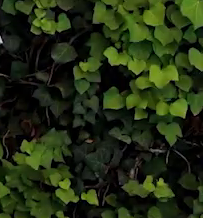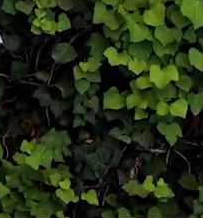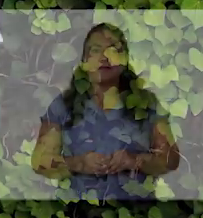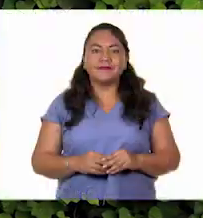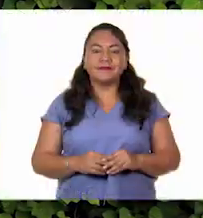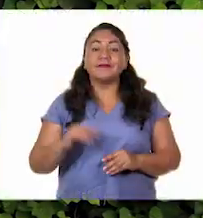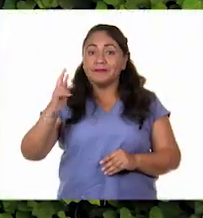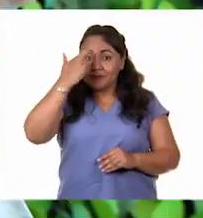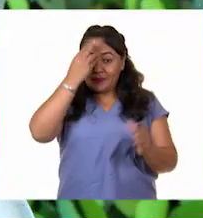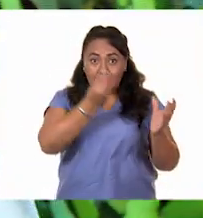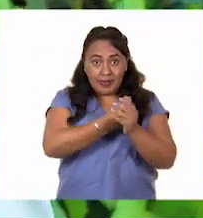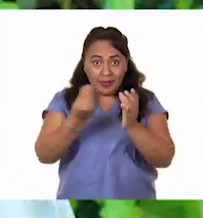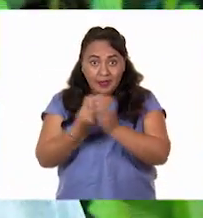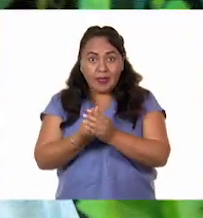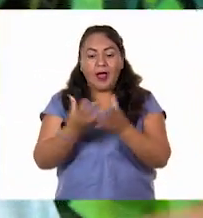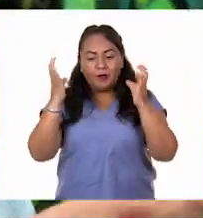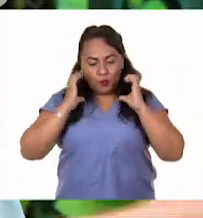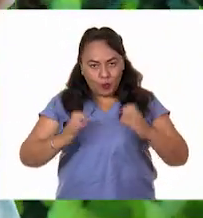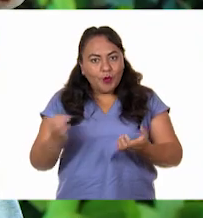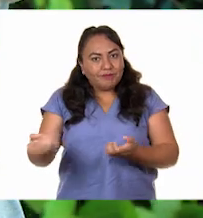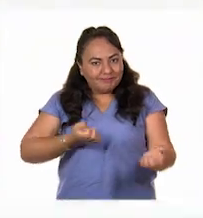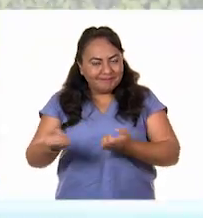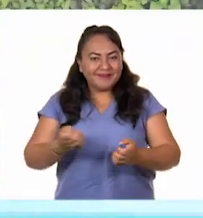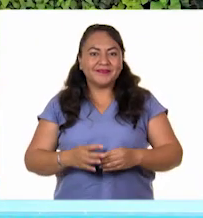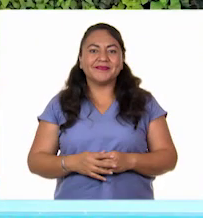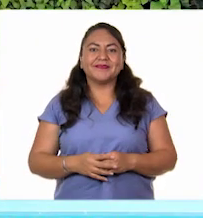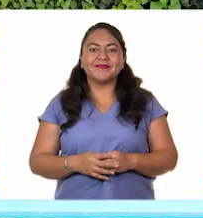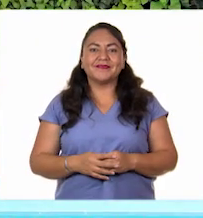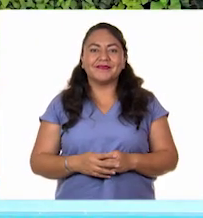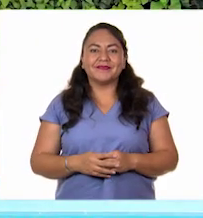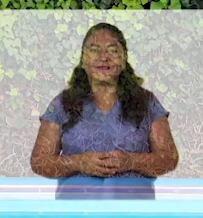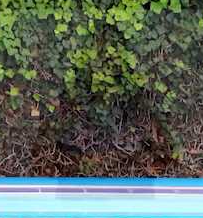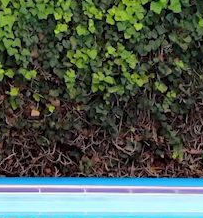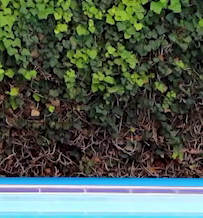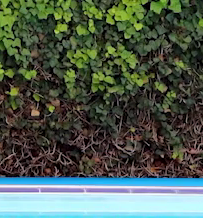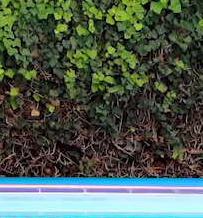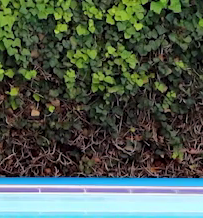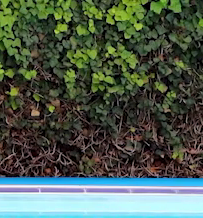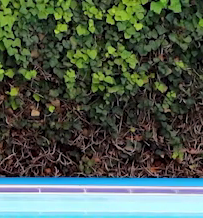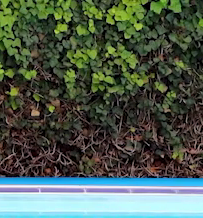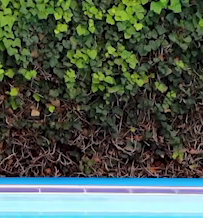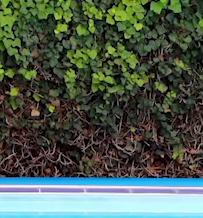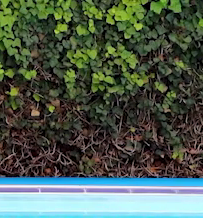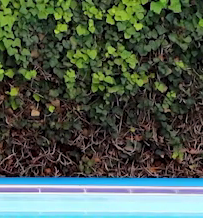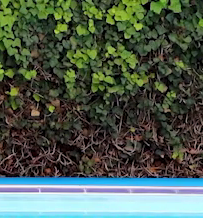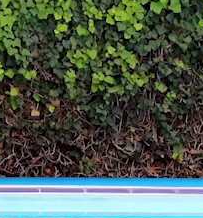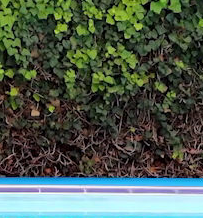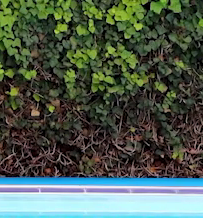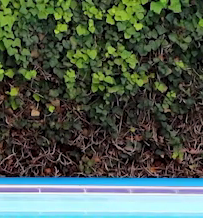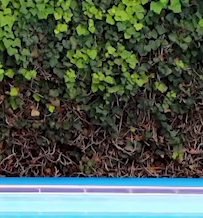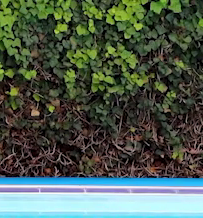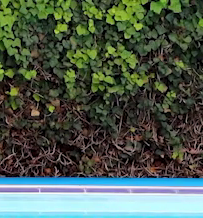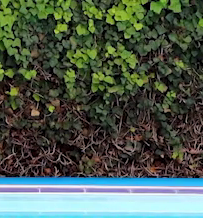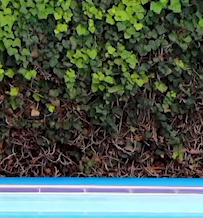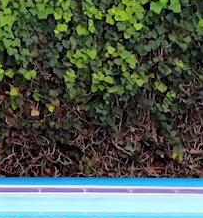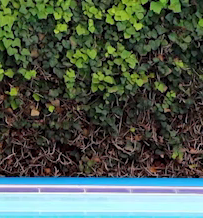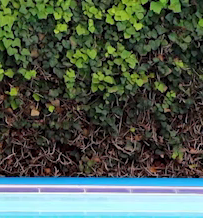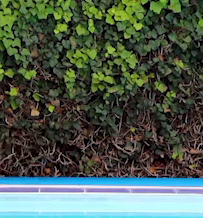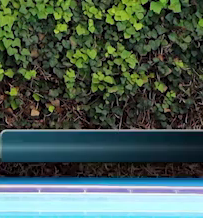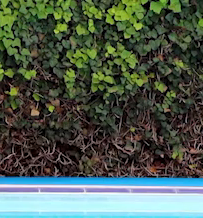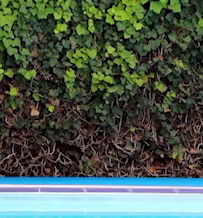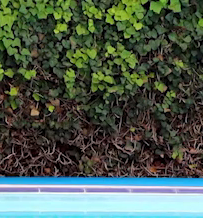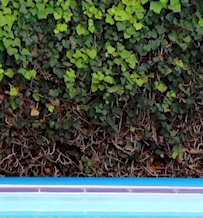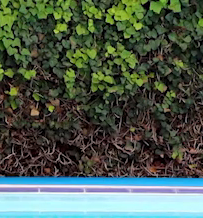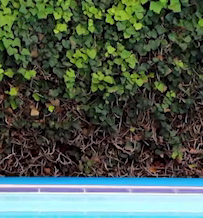Recuerda, entre clase y clase, activa tu cuerpo. Vamos a trabajar un ejercicio de coordinación que se llama caperuza. Vamos a levantar nuestra